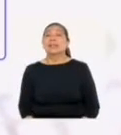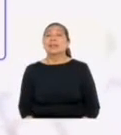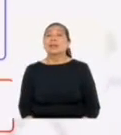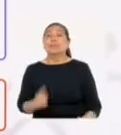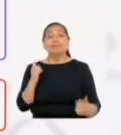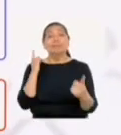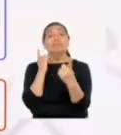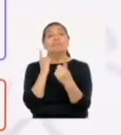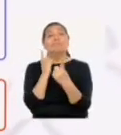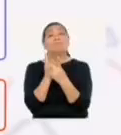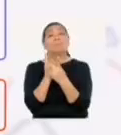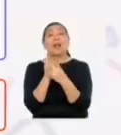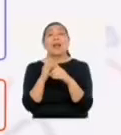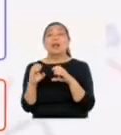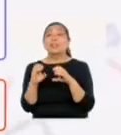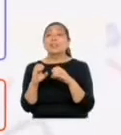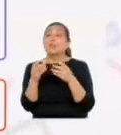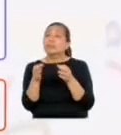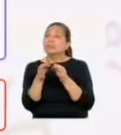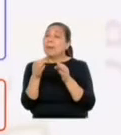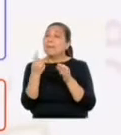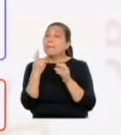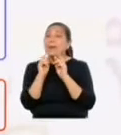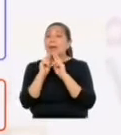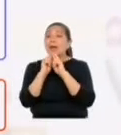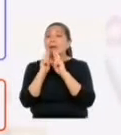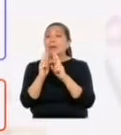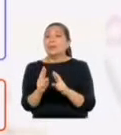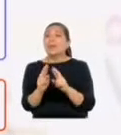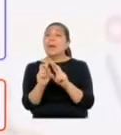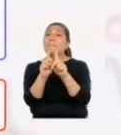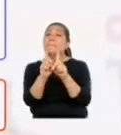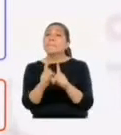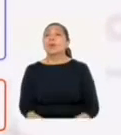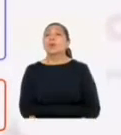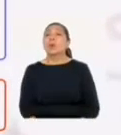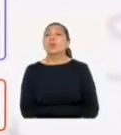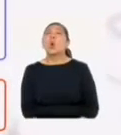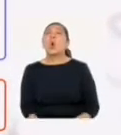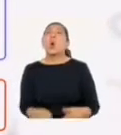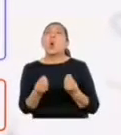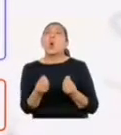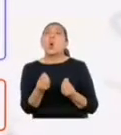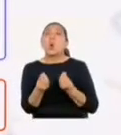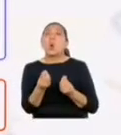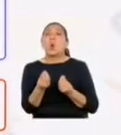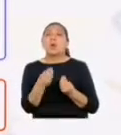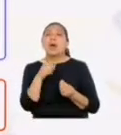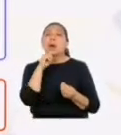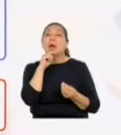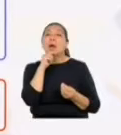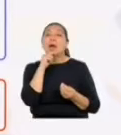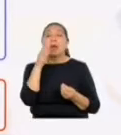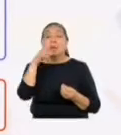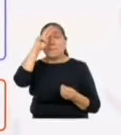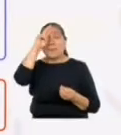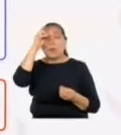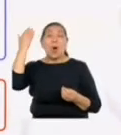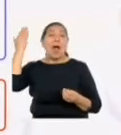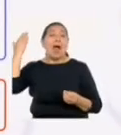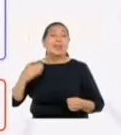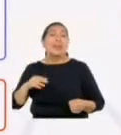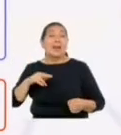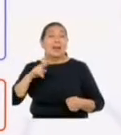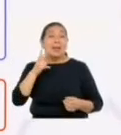Y el reto será elaborar argumentos para dar respuesta a la pregunta. ¿Cómo fue el trato a las mujeres en el Perú